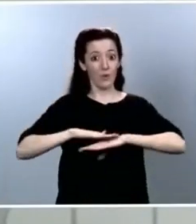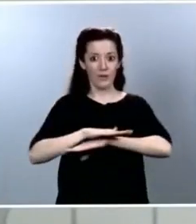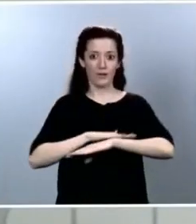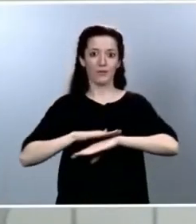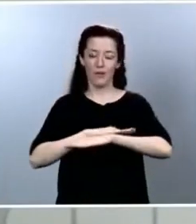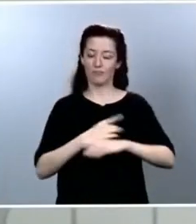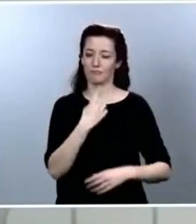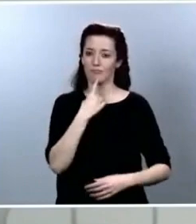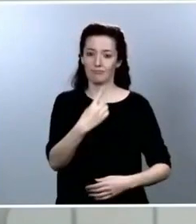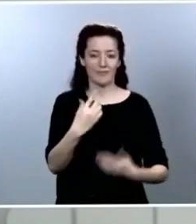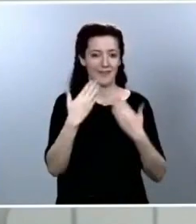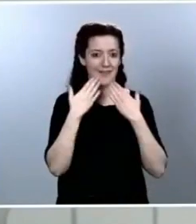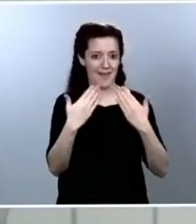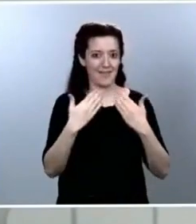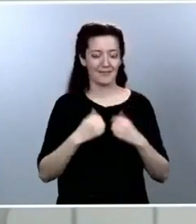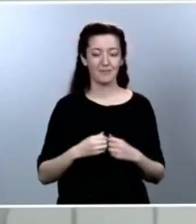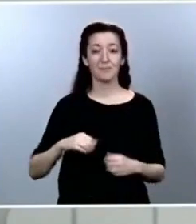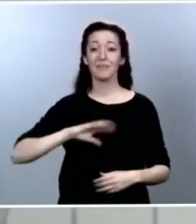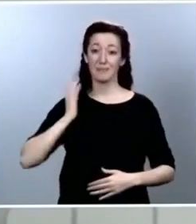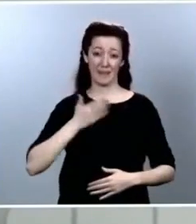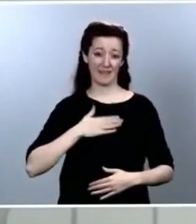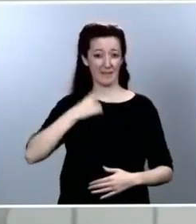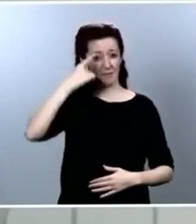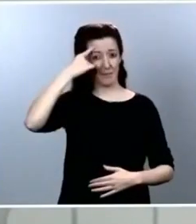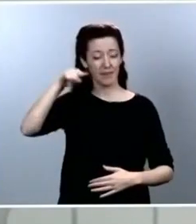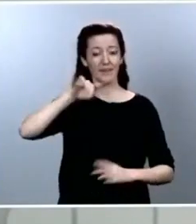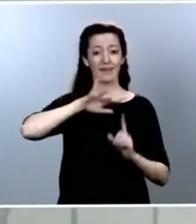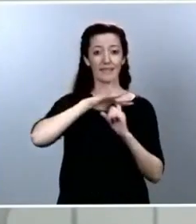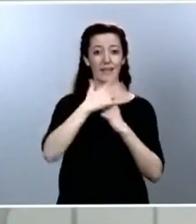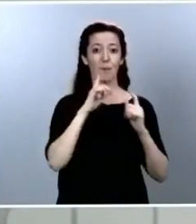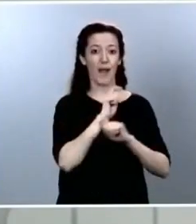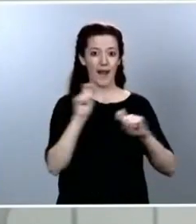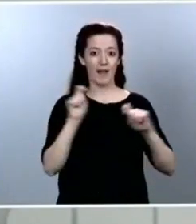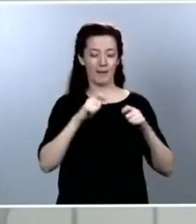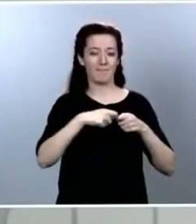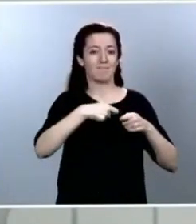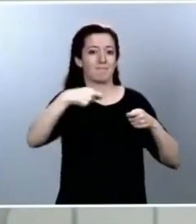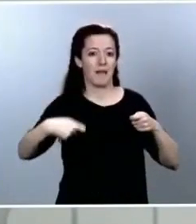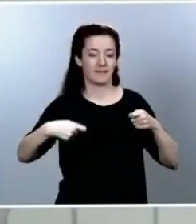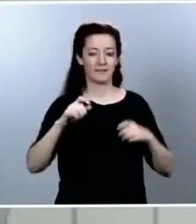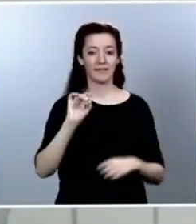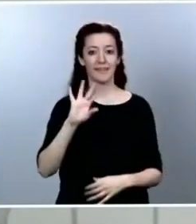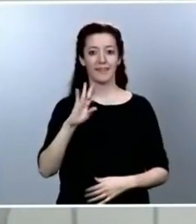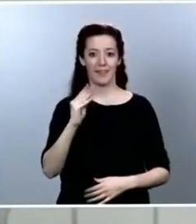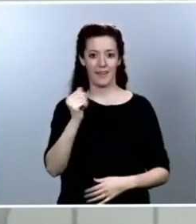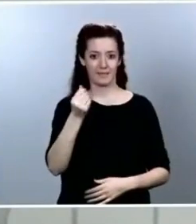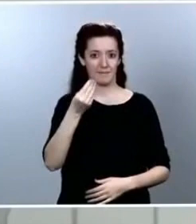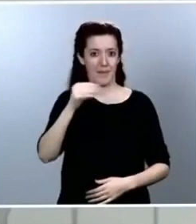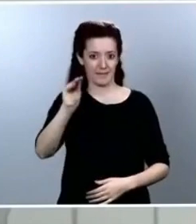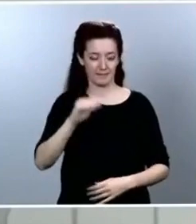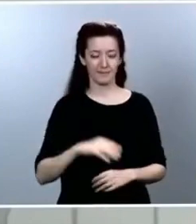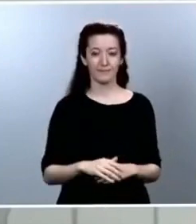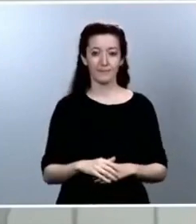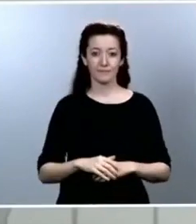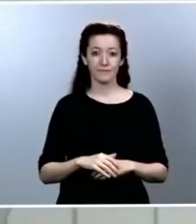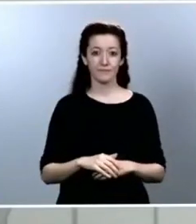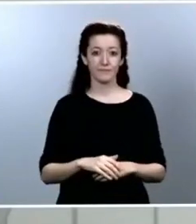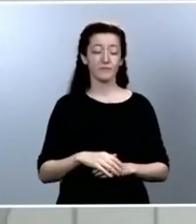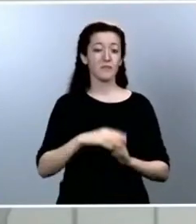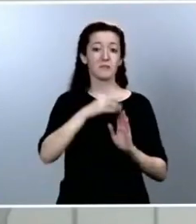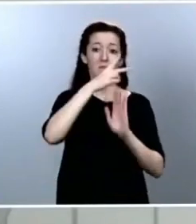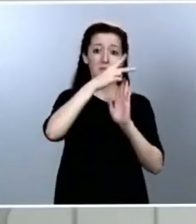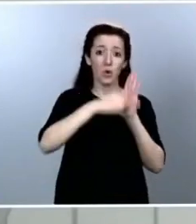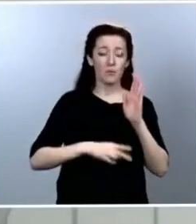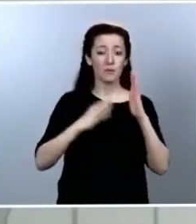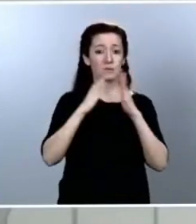una nueva prórroga del estado de alarma por otros 15 días. Se mantendrá la regla general del confinamiento, pero empezaremos